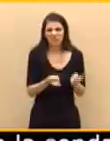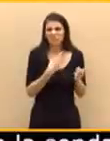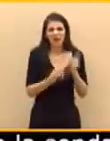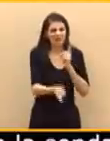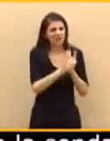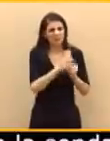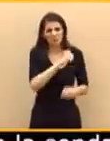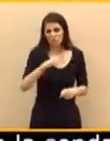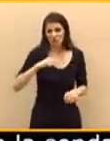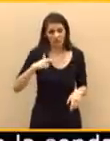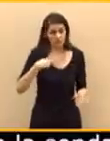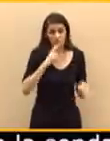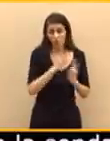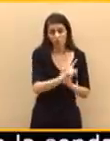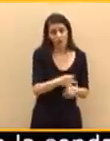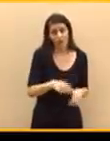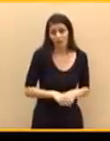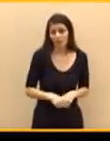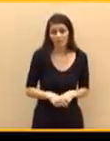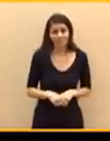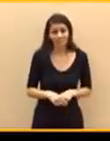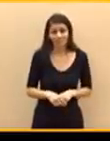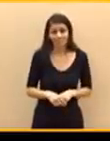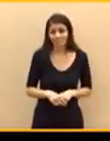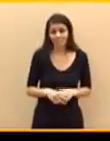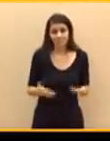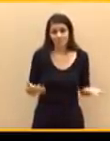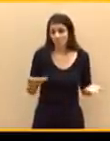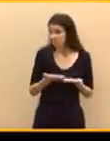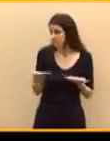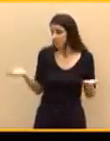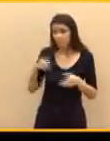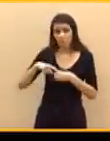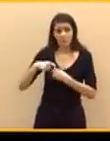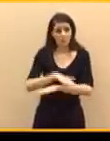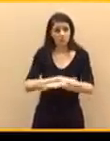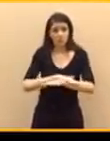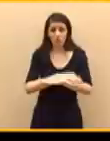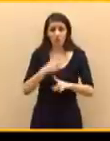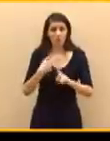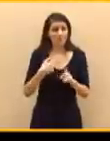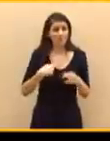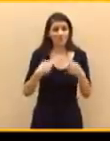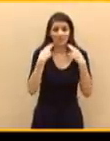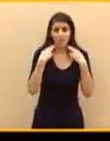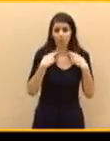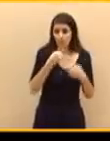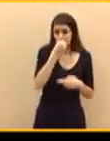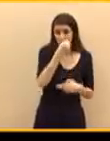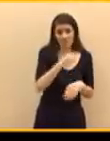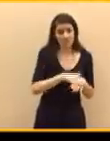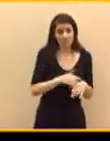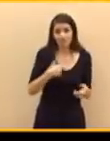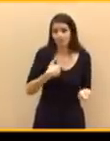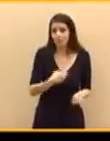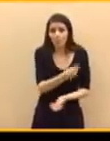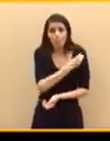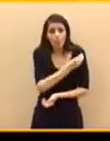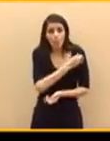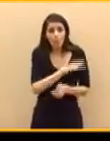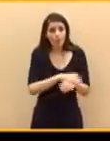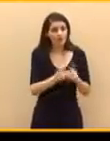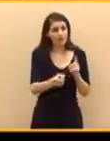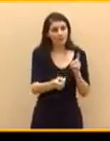Ni a los miembros de este gobierno, ni a los diputados de mi grupo parlamentario no nos van a encontrar respondiéndole a esos